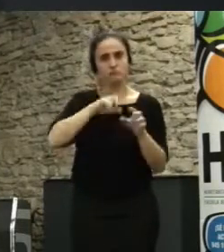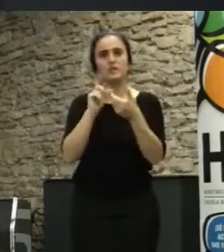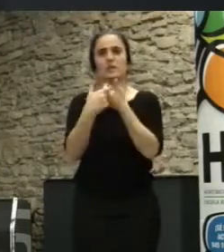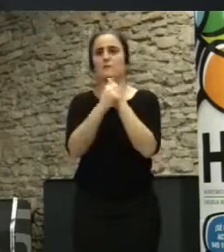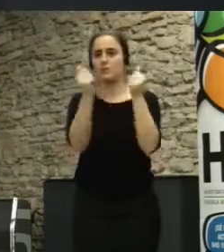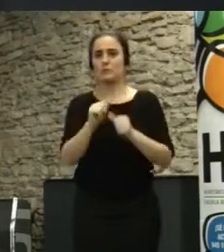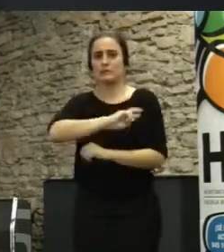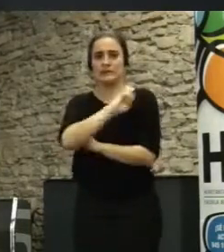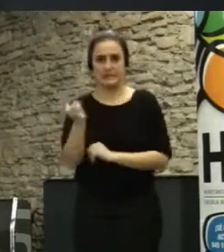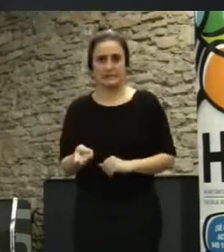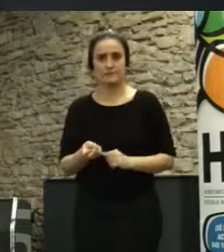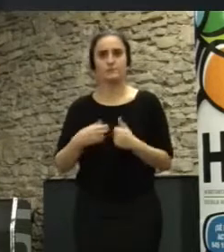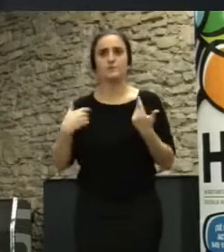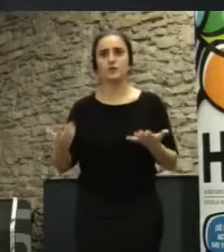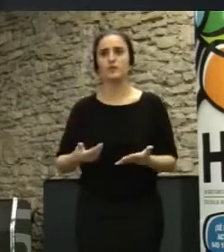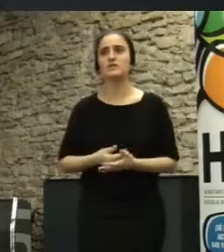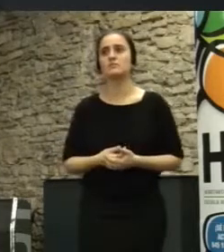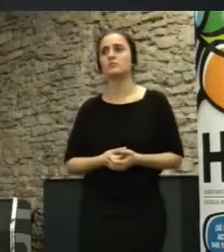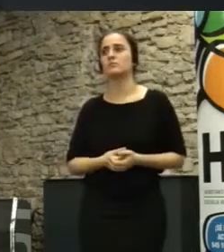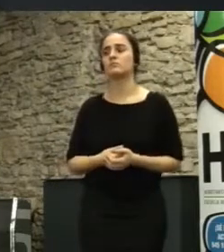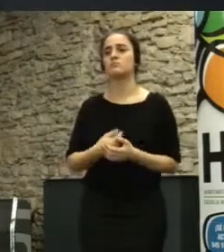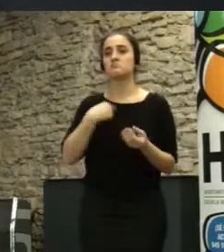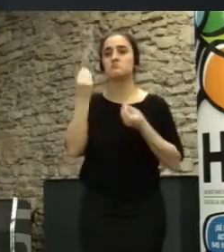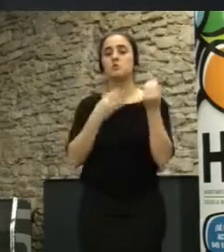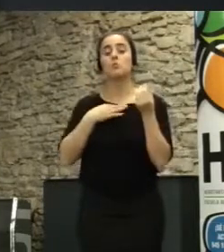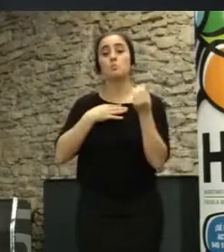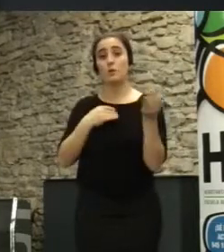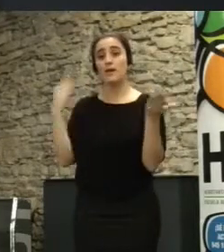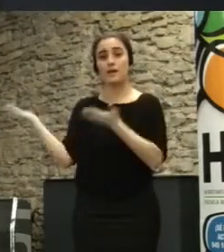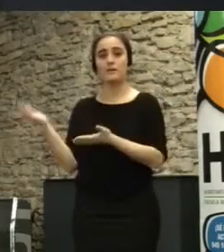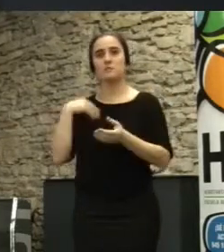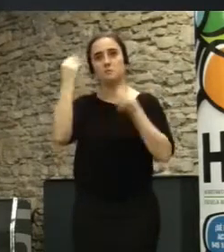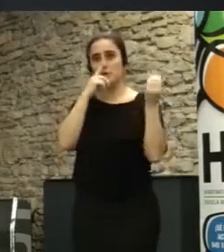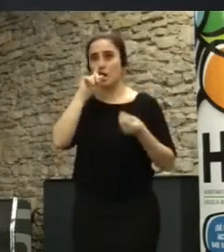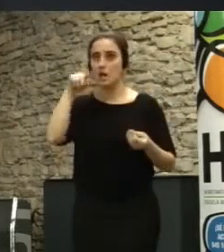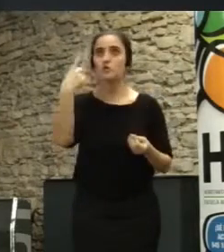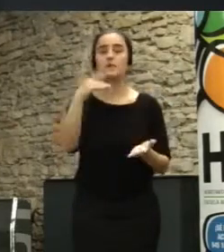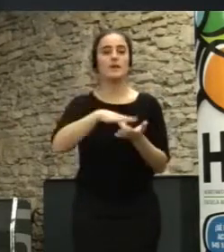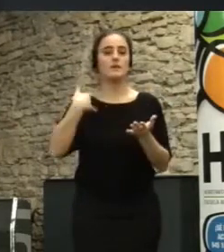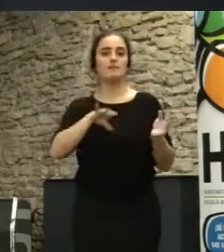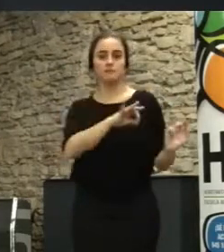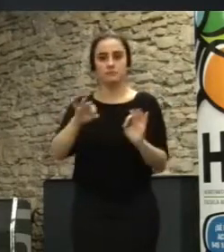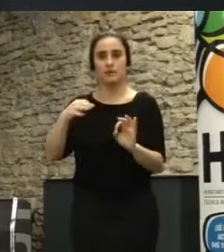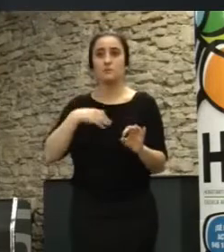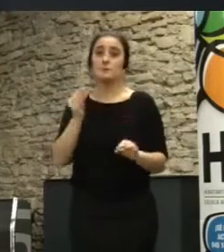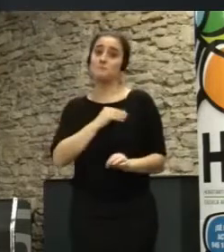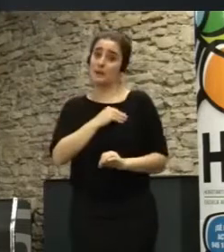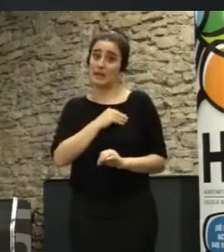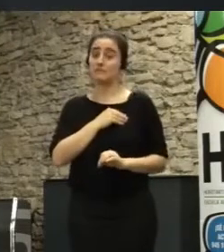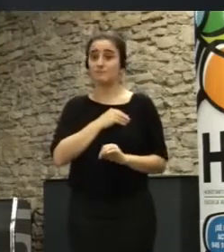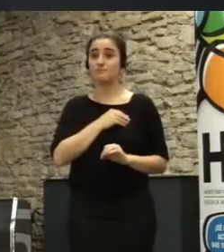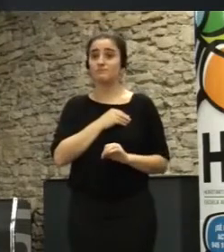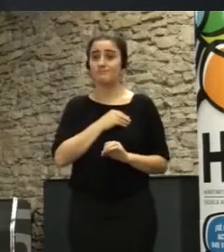muchas maneras entonces bueno puede ser un caso creo que va a estar el año que viene listo a mí personalmente me va a dar pena que no